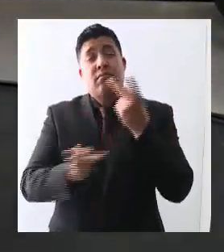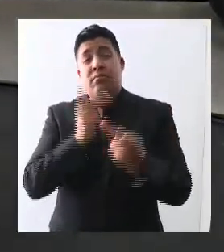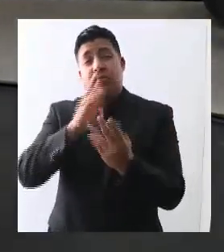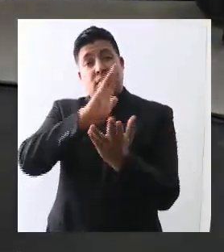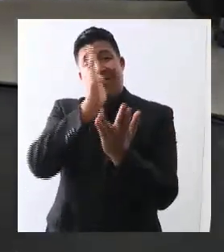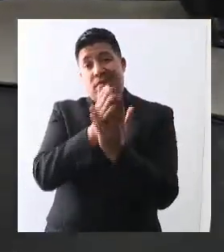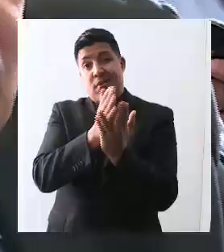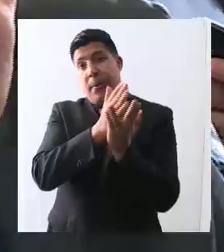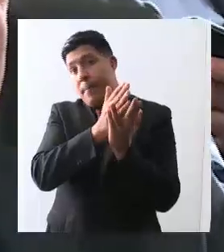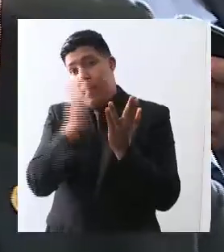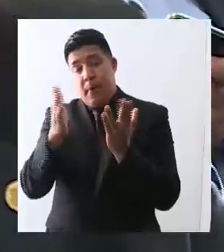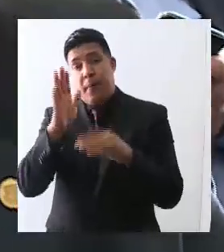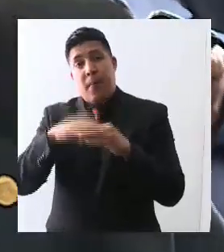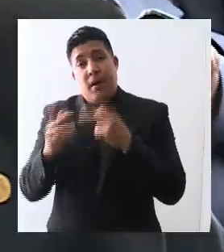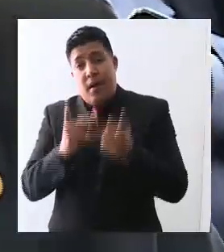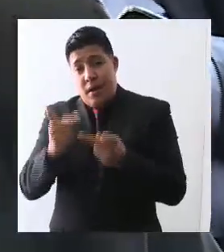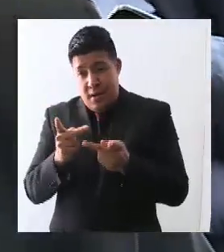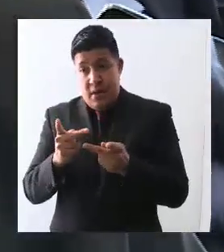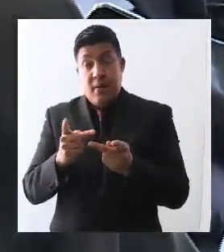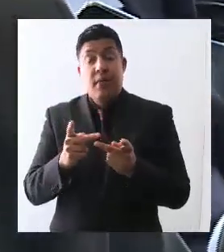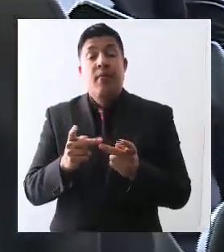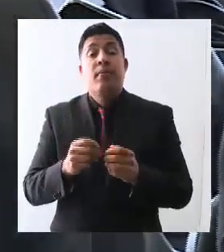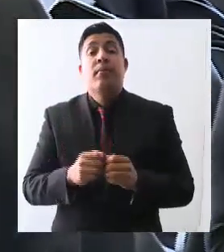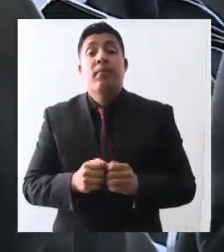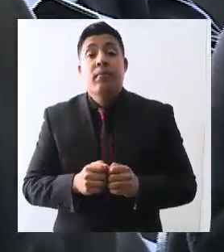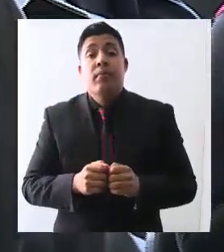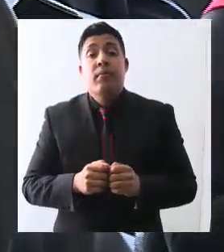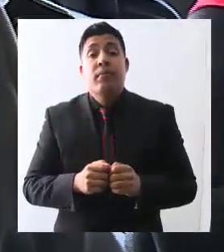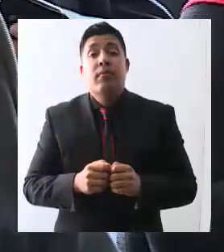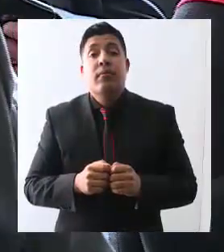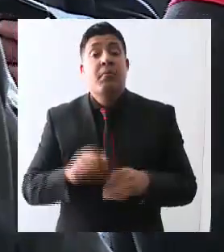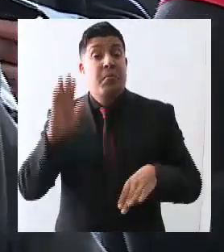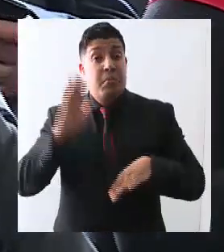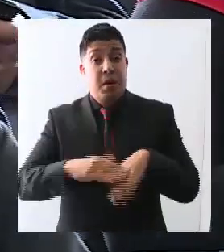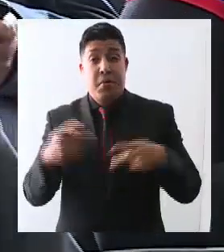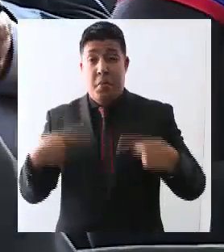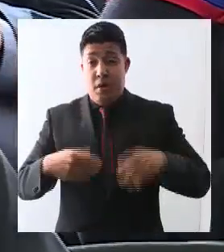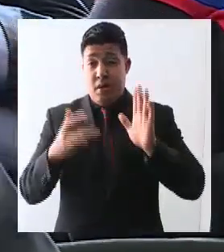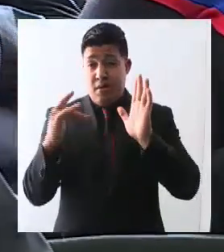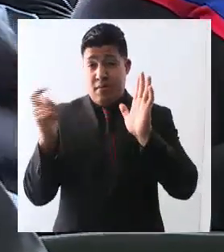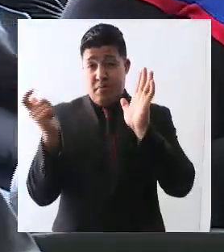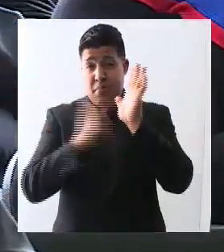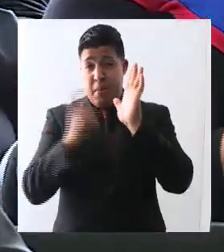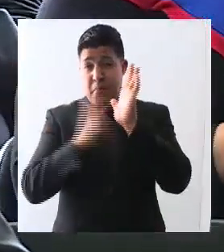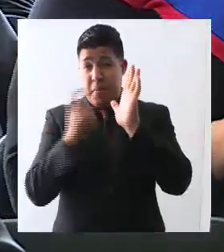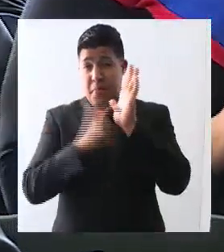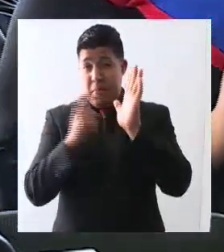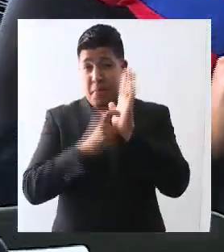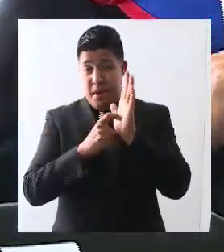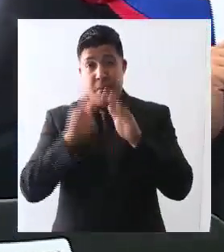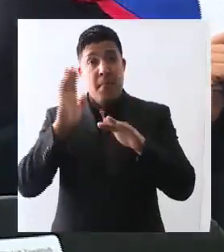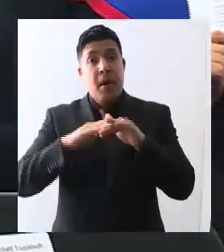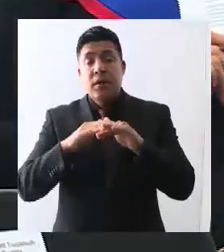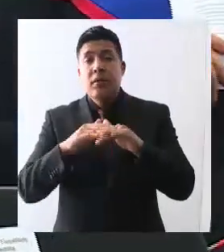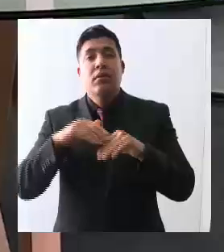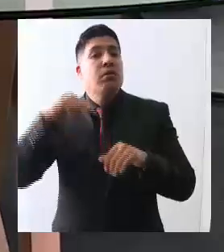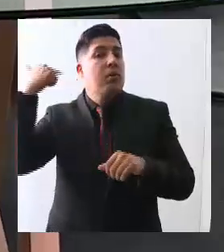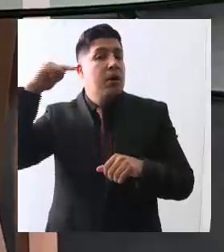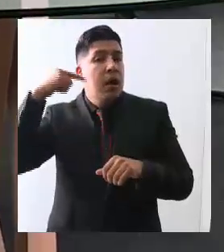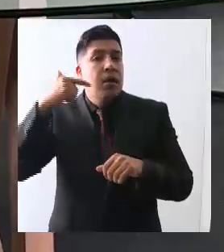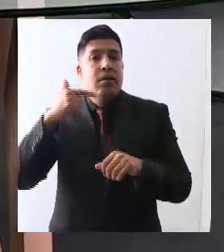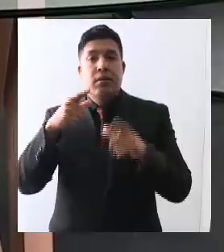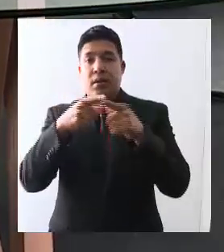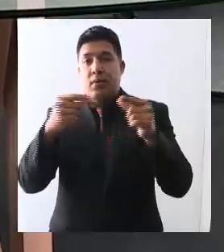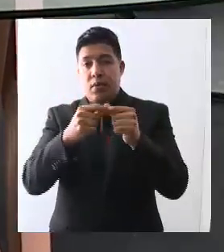Los lugares con mayores números de visita fueron en orden de más a menos. Guadalajara, Zapopan, Puerto